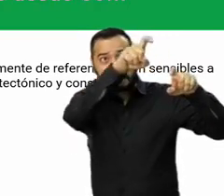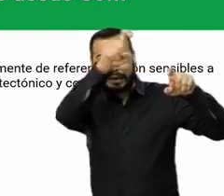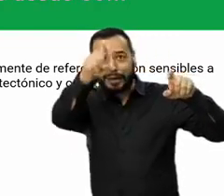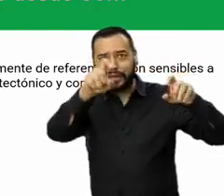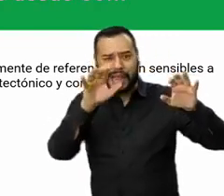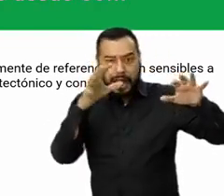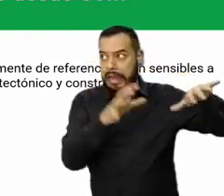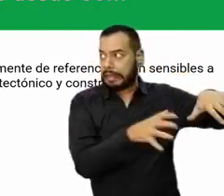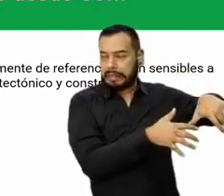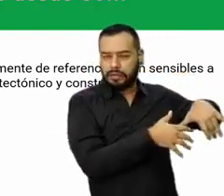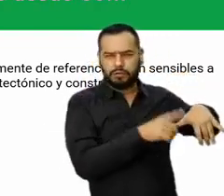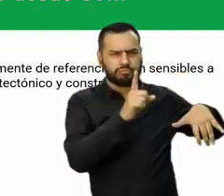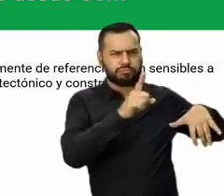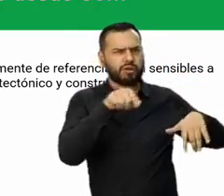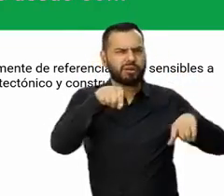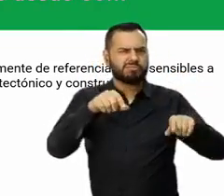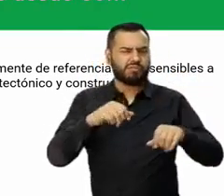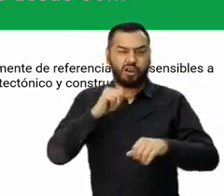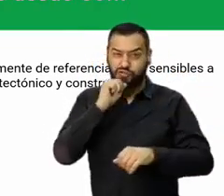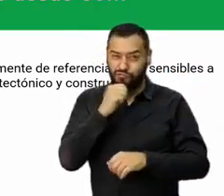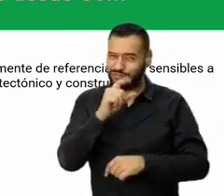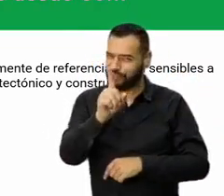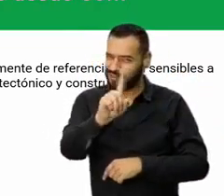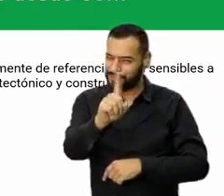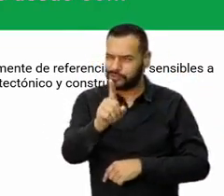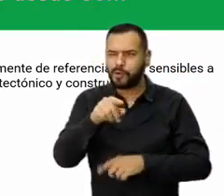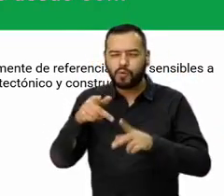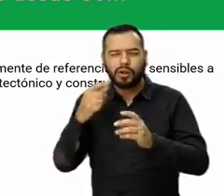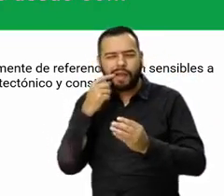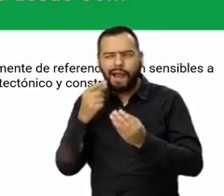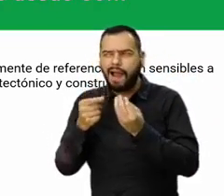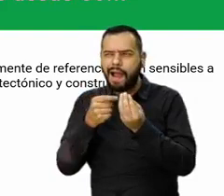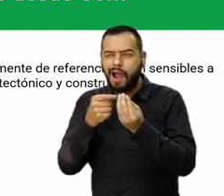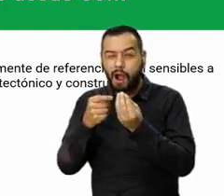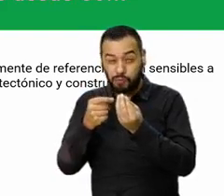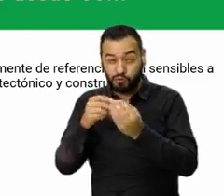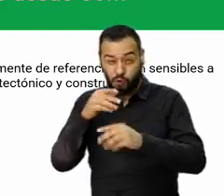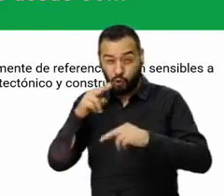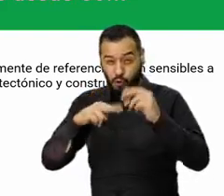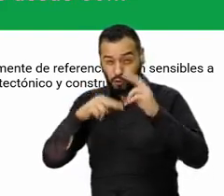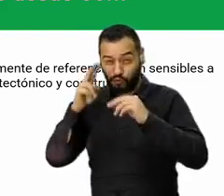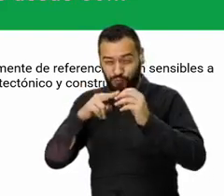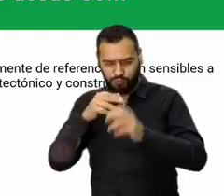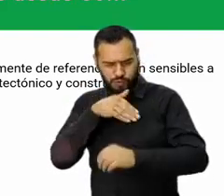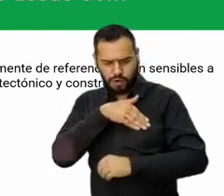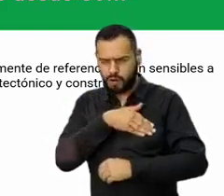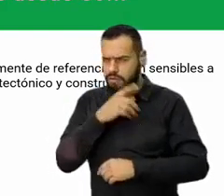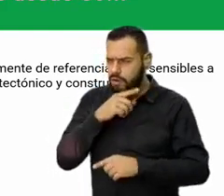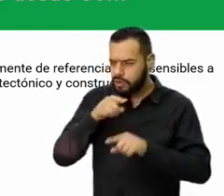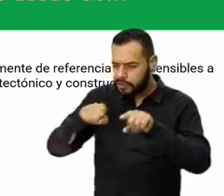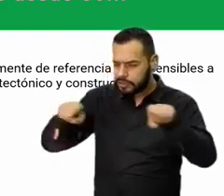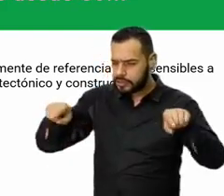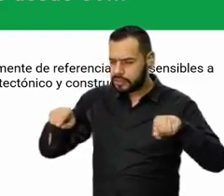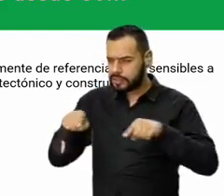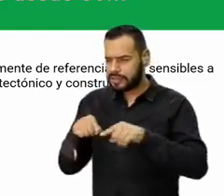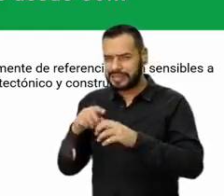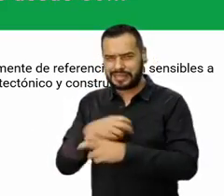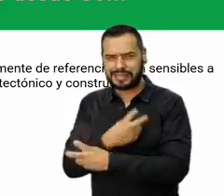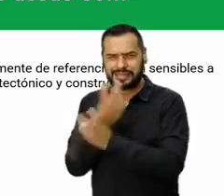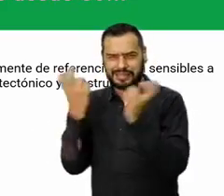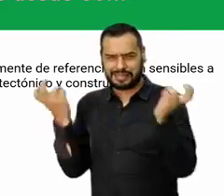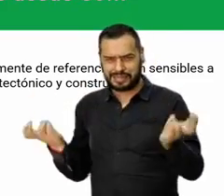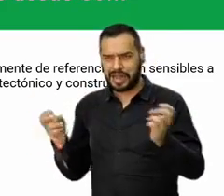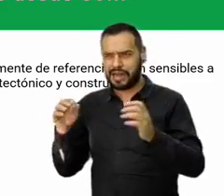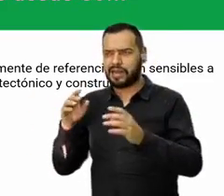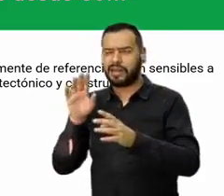las llevas. Aquí no sufres porque Constructora Bolívar ha diseñado unos espacios en áreas sociales. En una parte de la